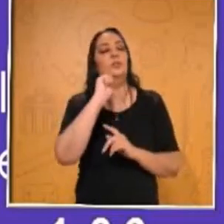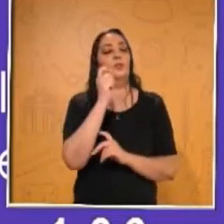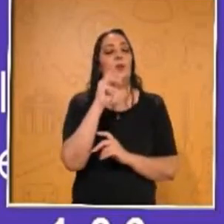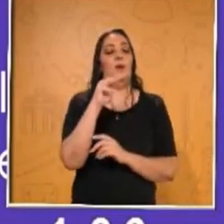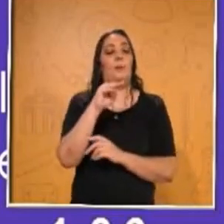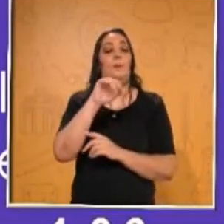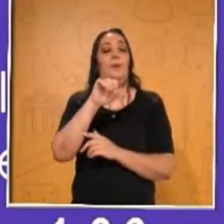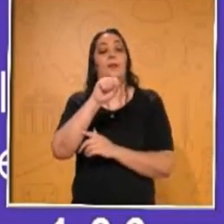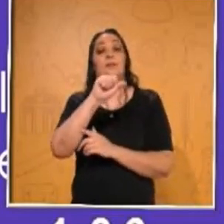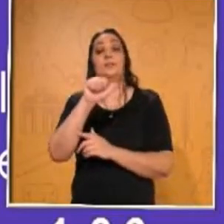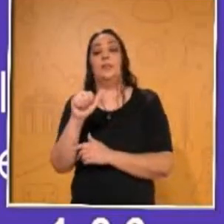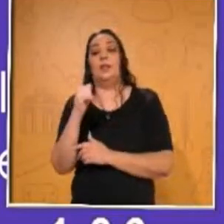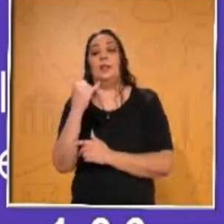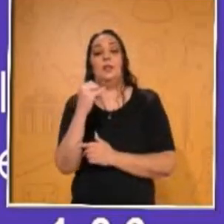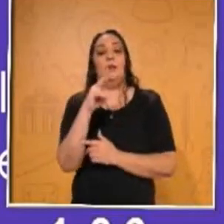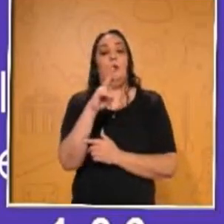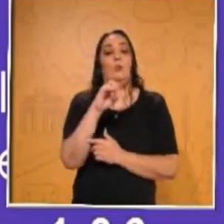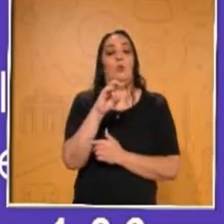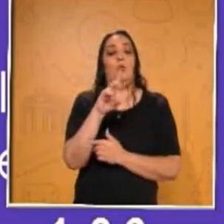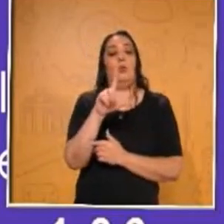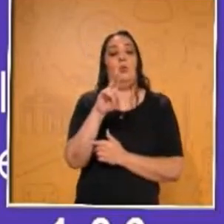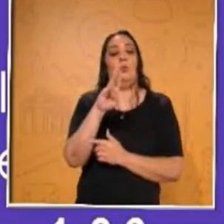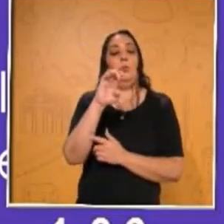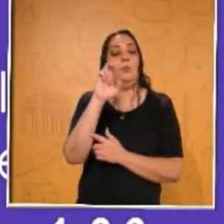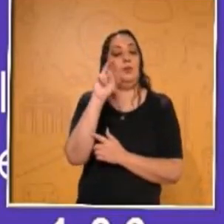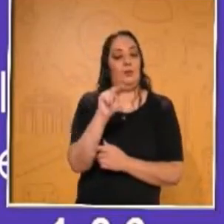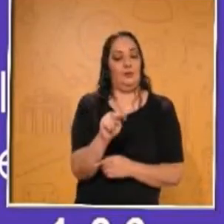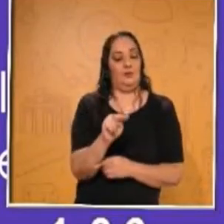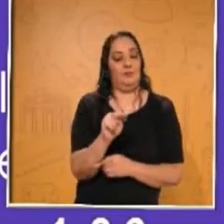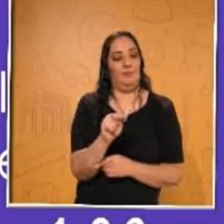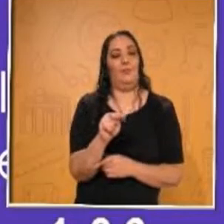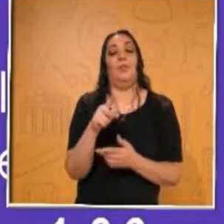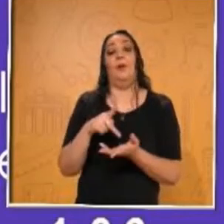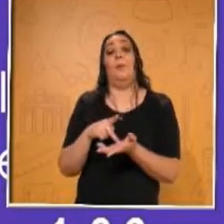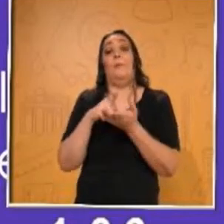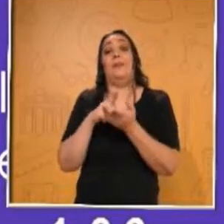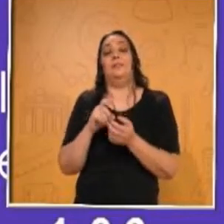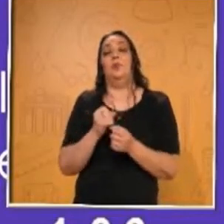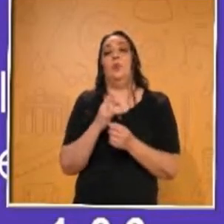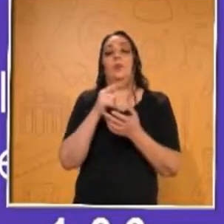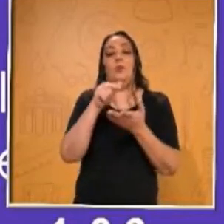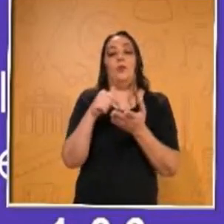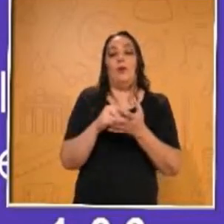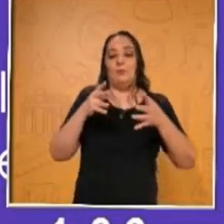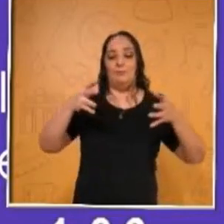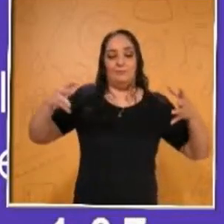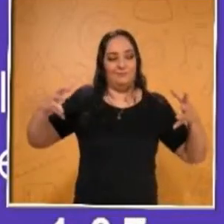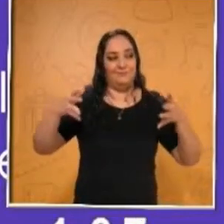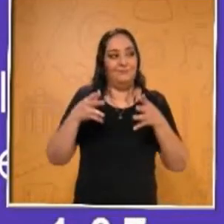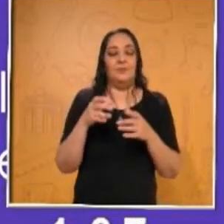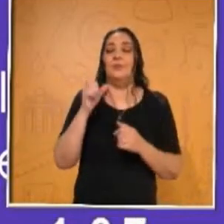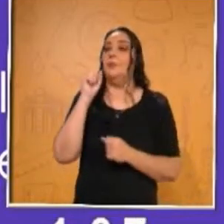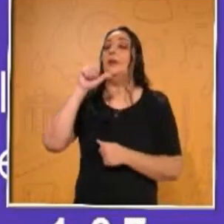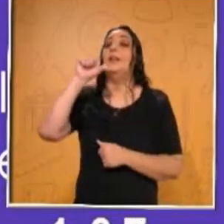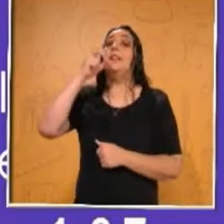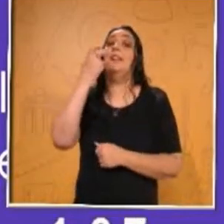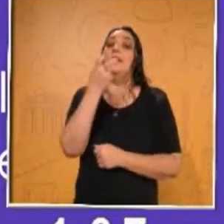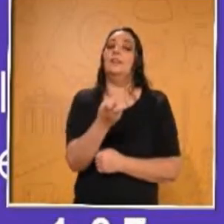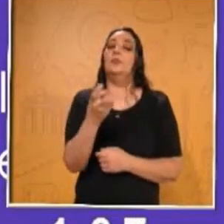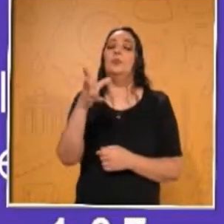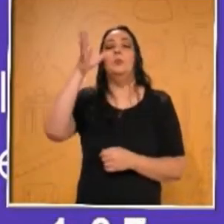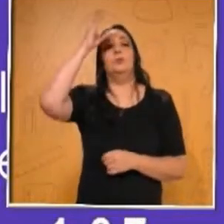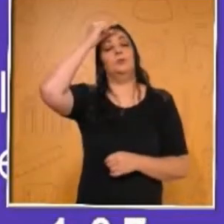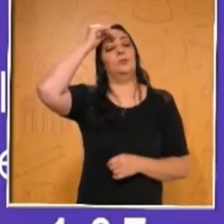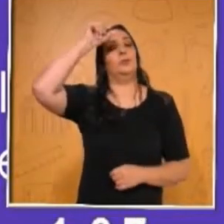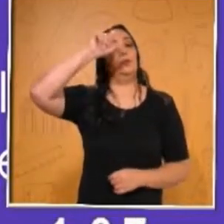volumen de objetos de diferentes materiales. Esos son los aprendizajes esperados que vamos a estar abordando este día. Para que estés muy